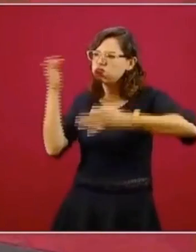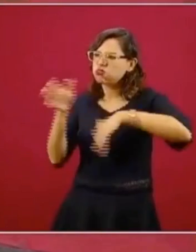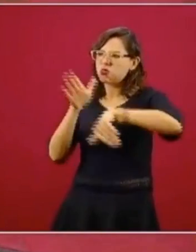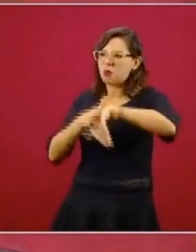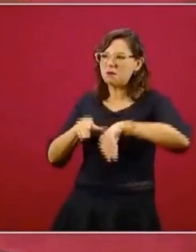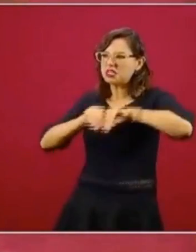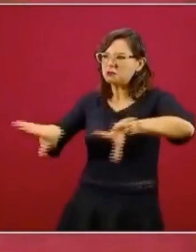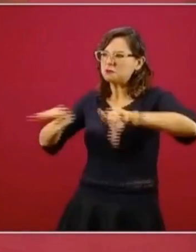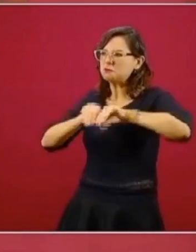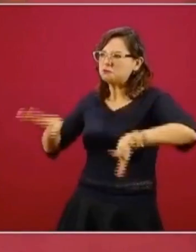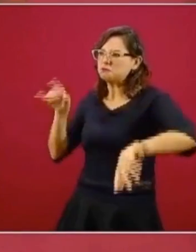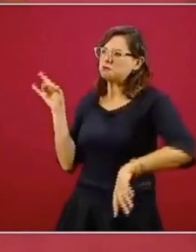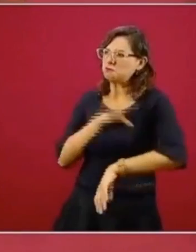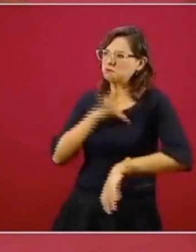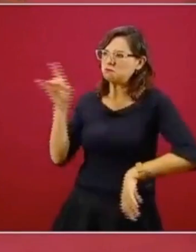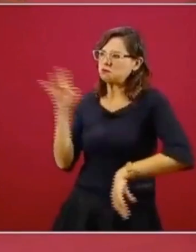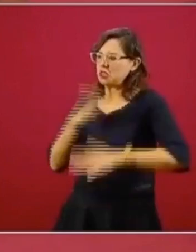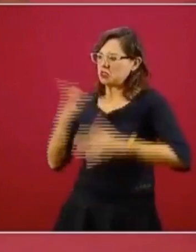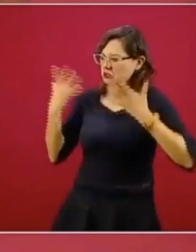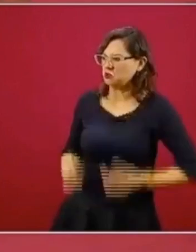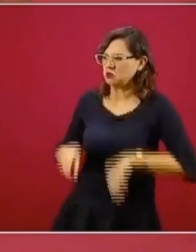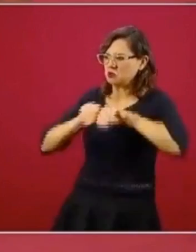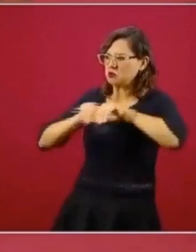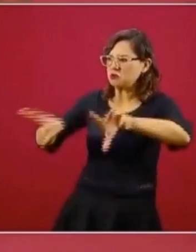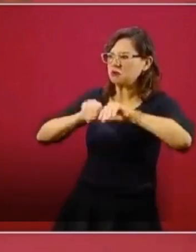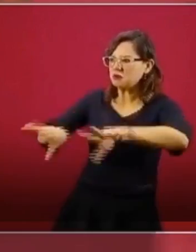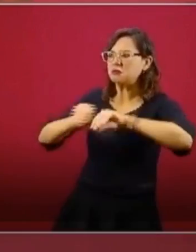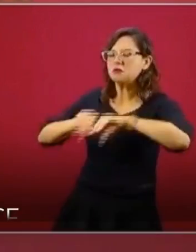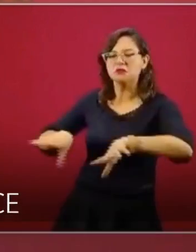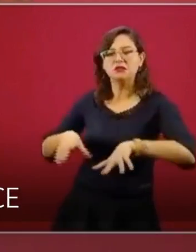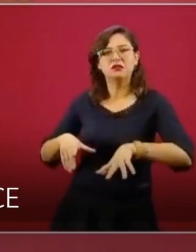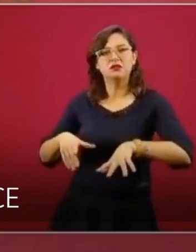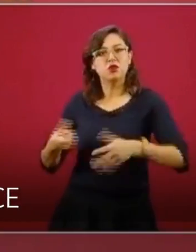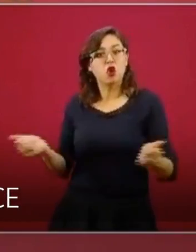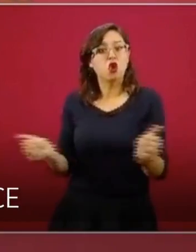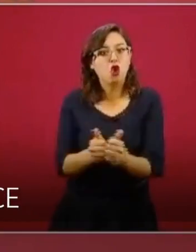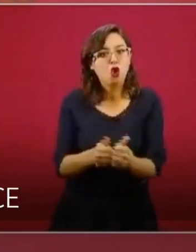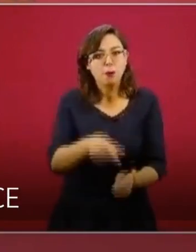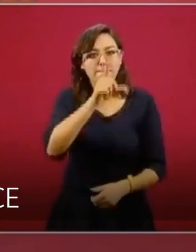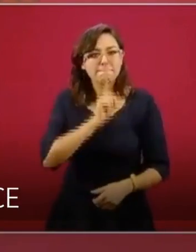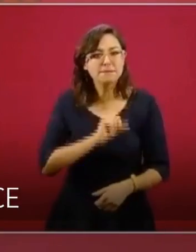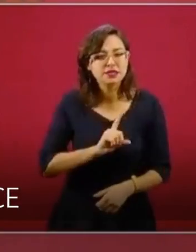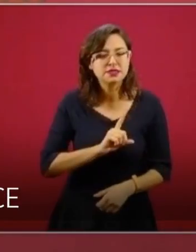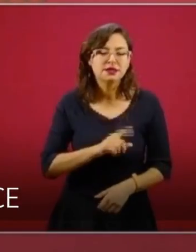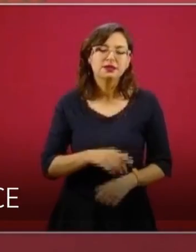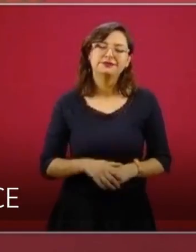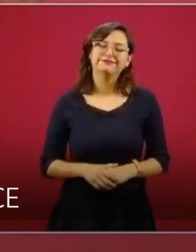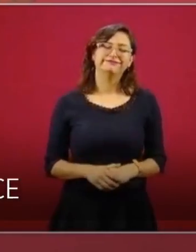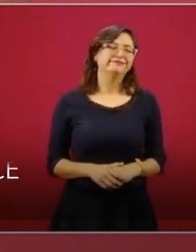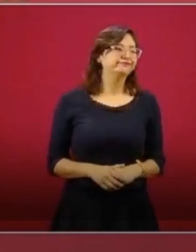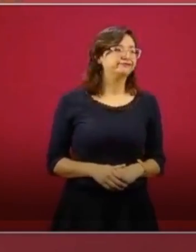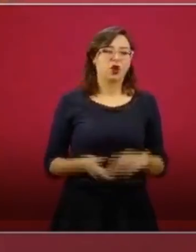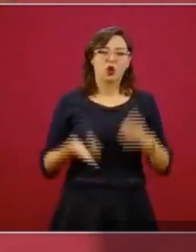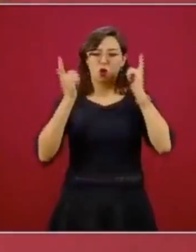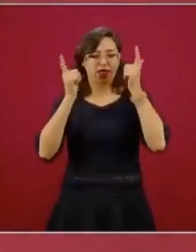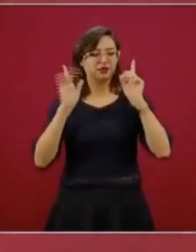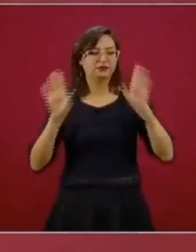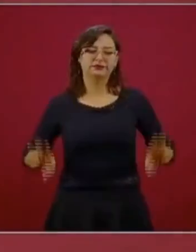además mintiendo, ojalá y haya un cambio de actitud.